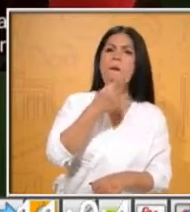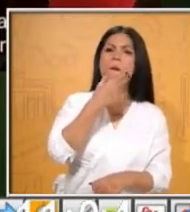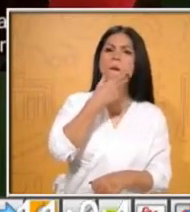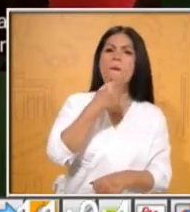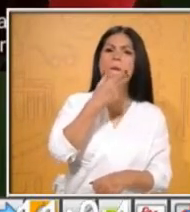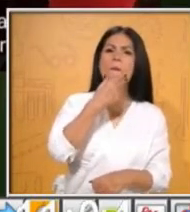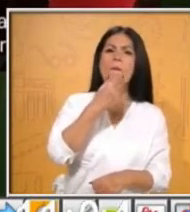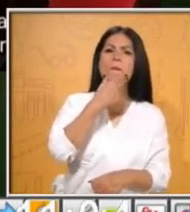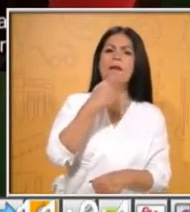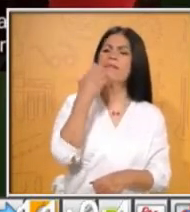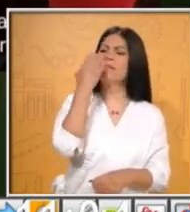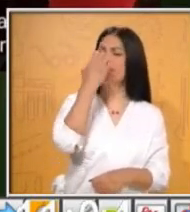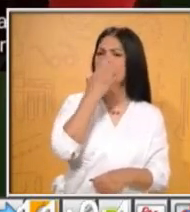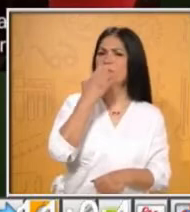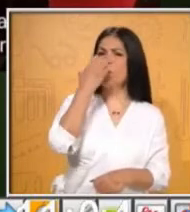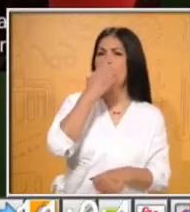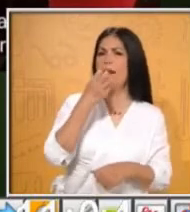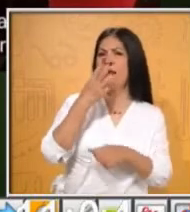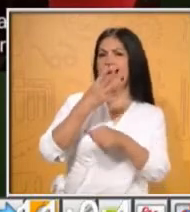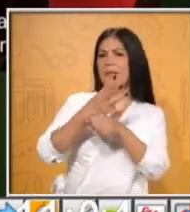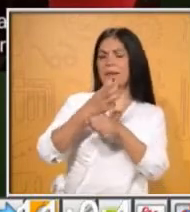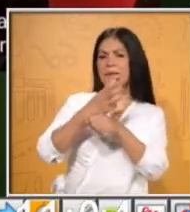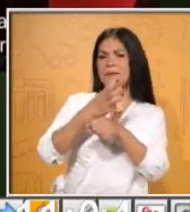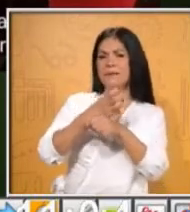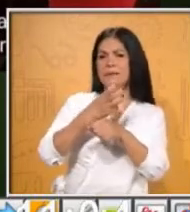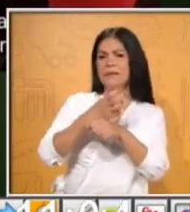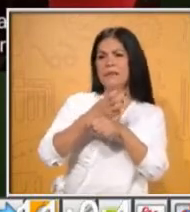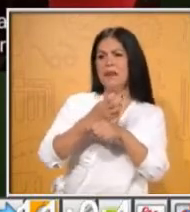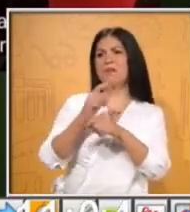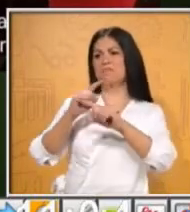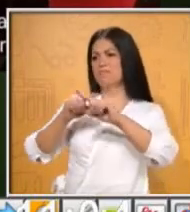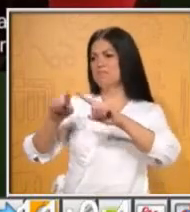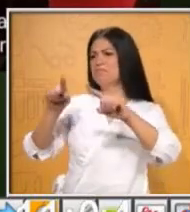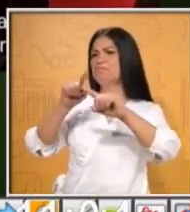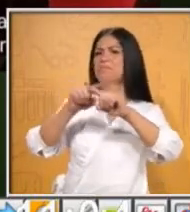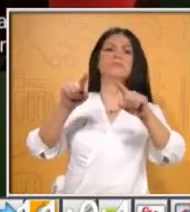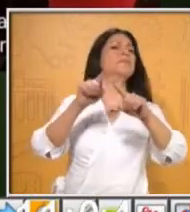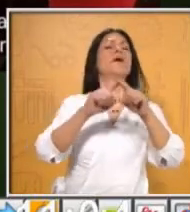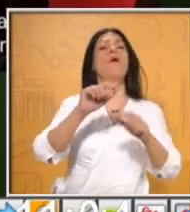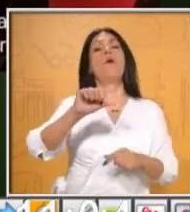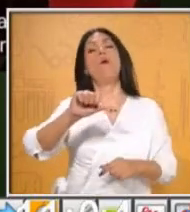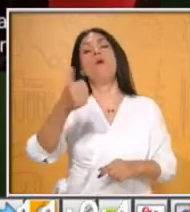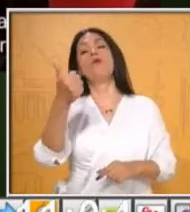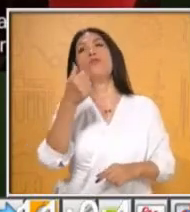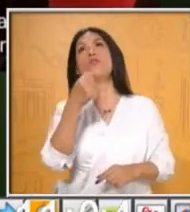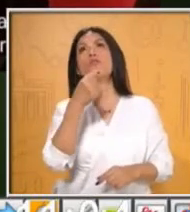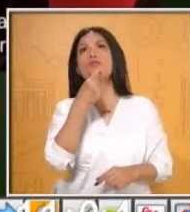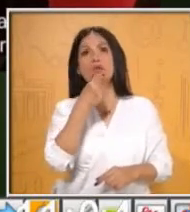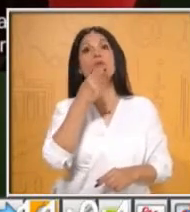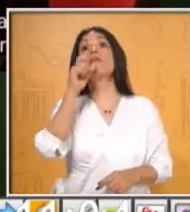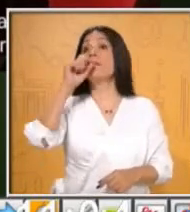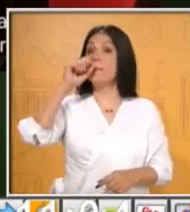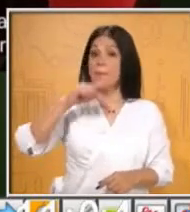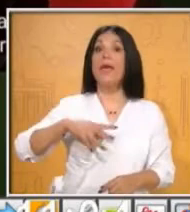A Diego José González de tercer año, a Santiago Hernández Moreno de cuarto grado